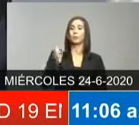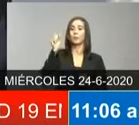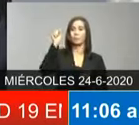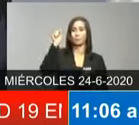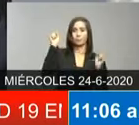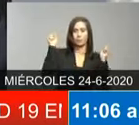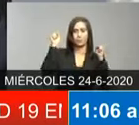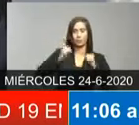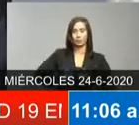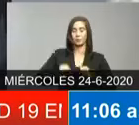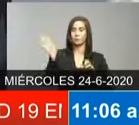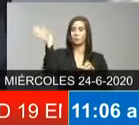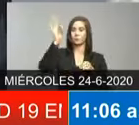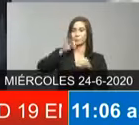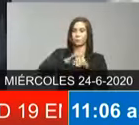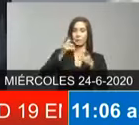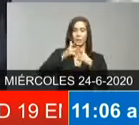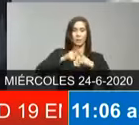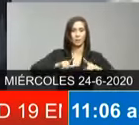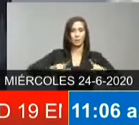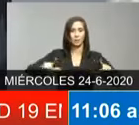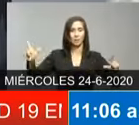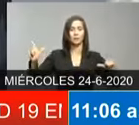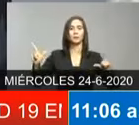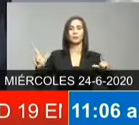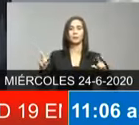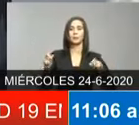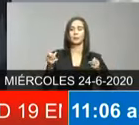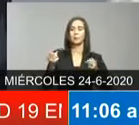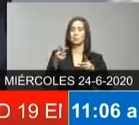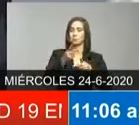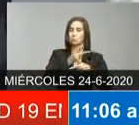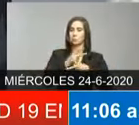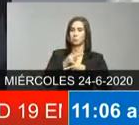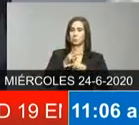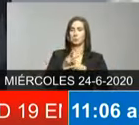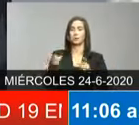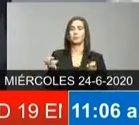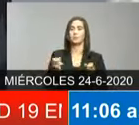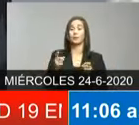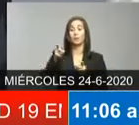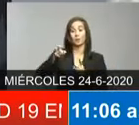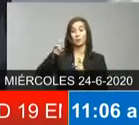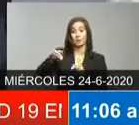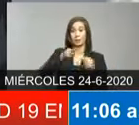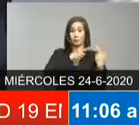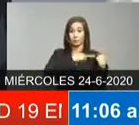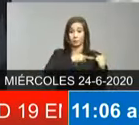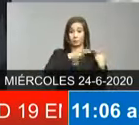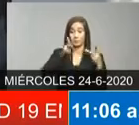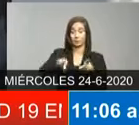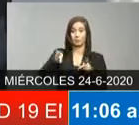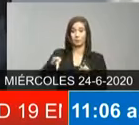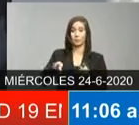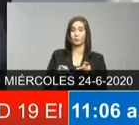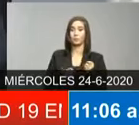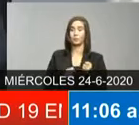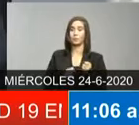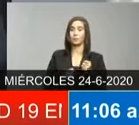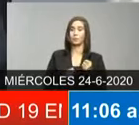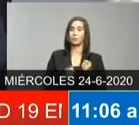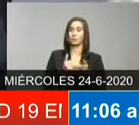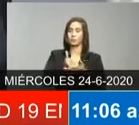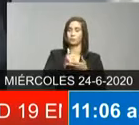libre abierto y con la mayor protección si los ciudadanos y cooperan con las autoridades